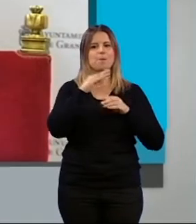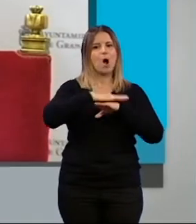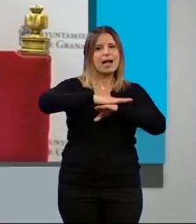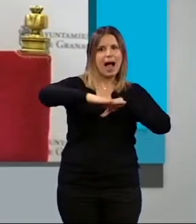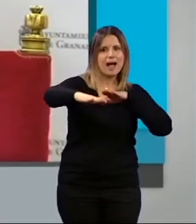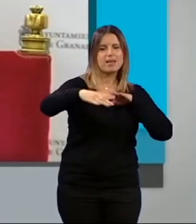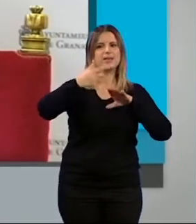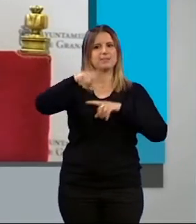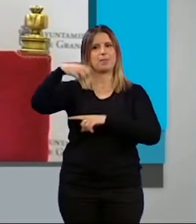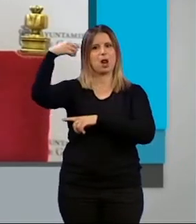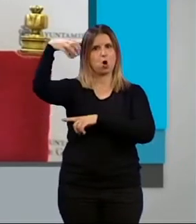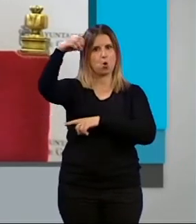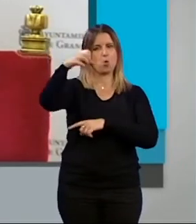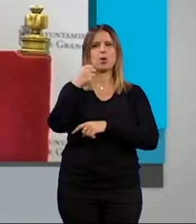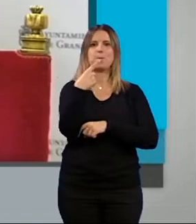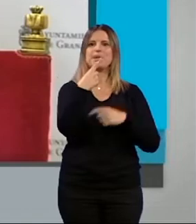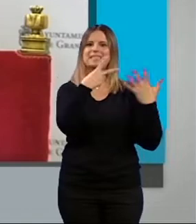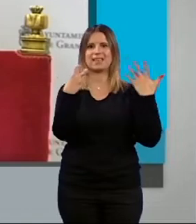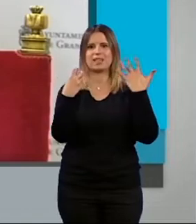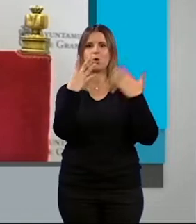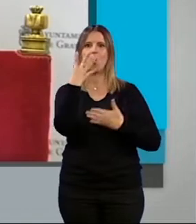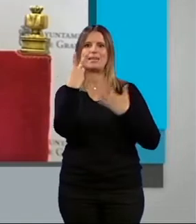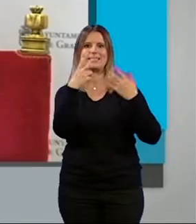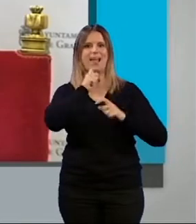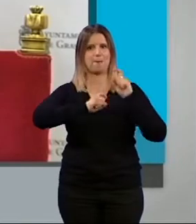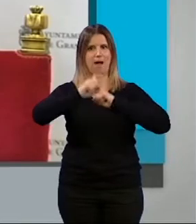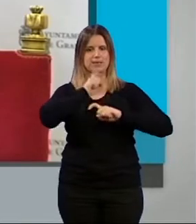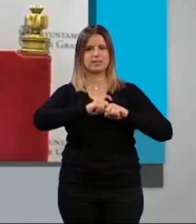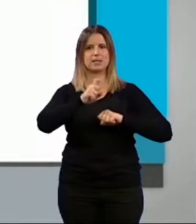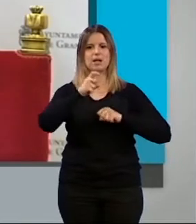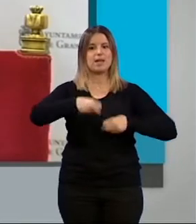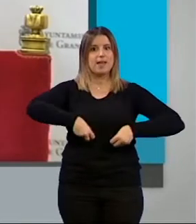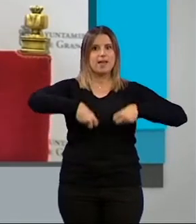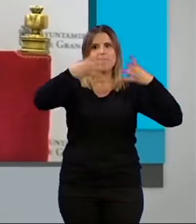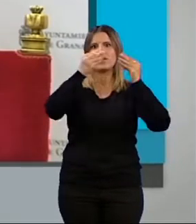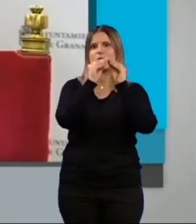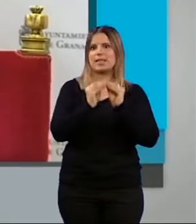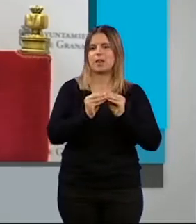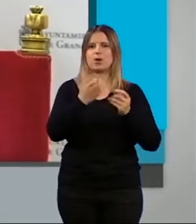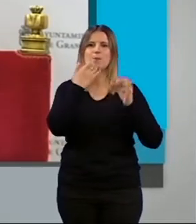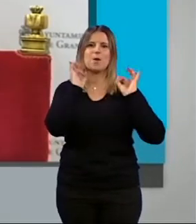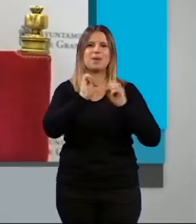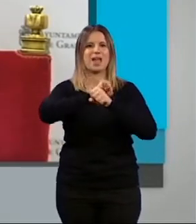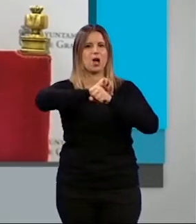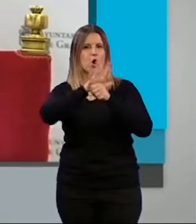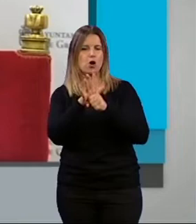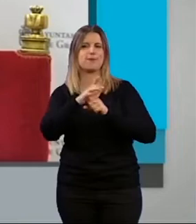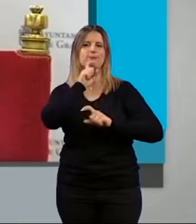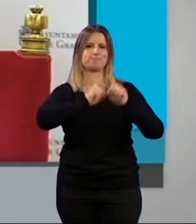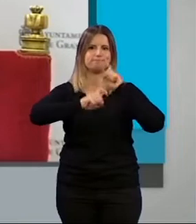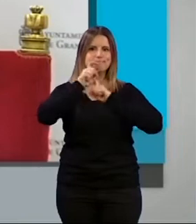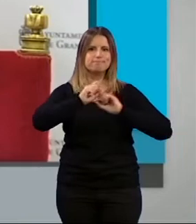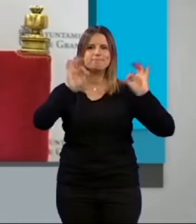alumbrado público, también 1.747 avisos, instalaciones de los edificios. Como ocasión de la pandemia ha habido bastantes avisos